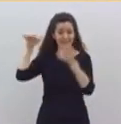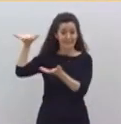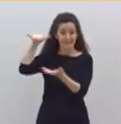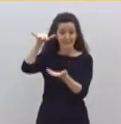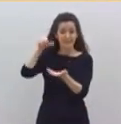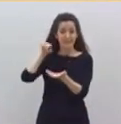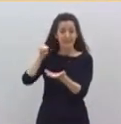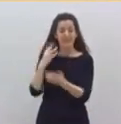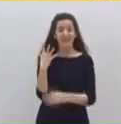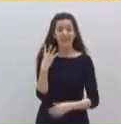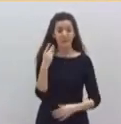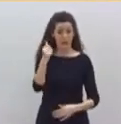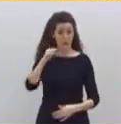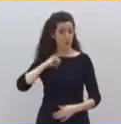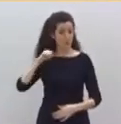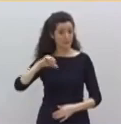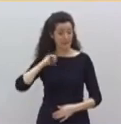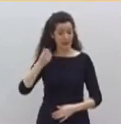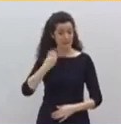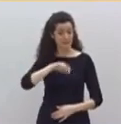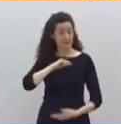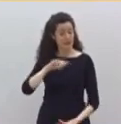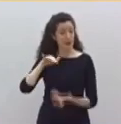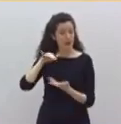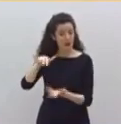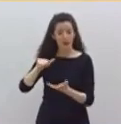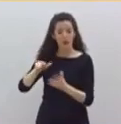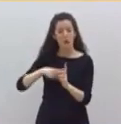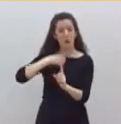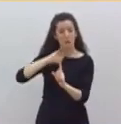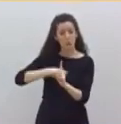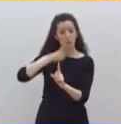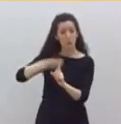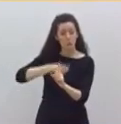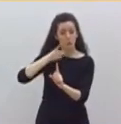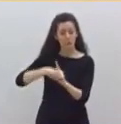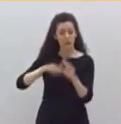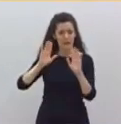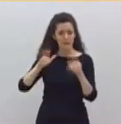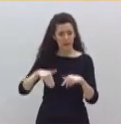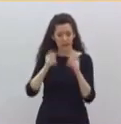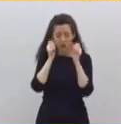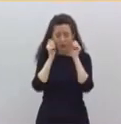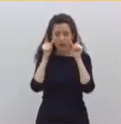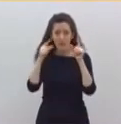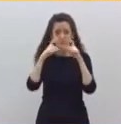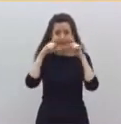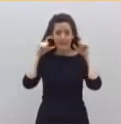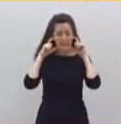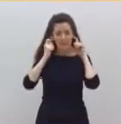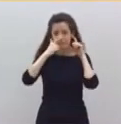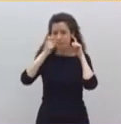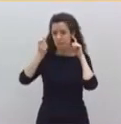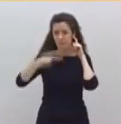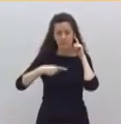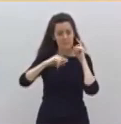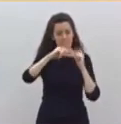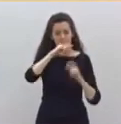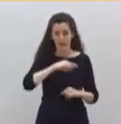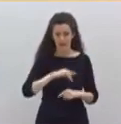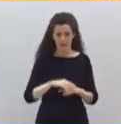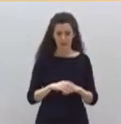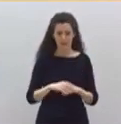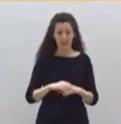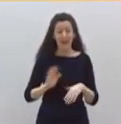hospitales españoles siendo defectuosos y ustedes lo retiraron incluso habiendo tenido un aviso por parte de la Comunidad Autónoma de Aragón